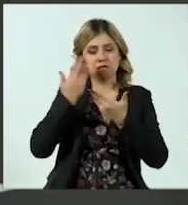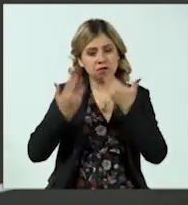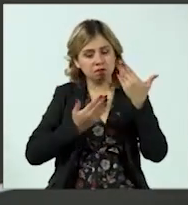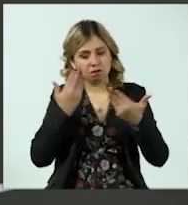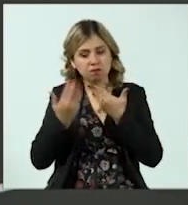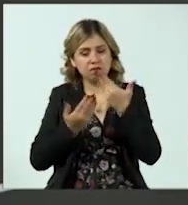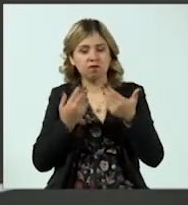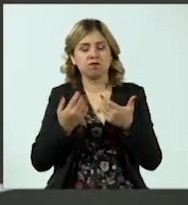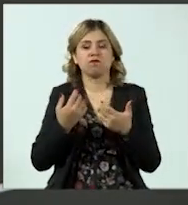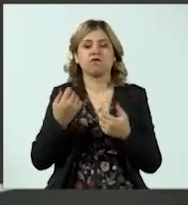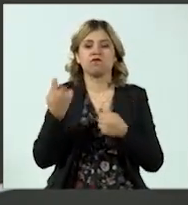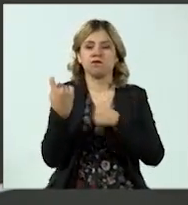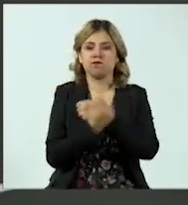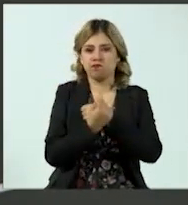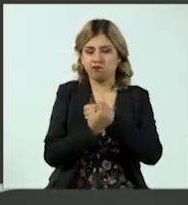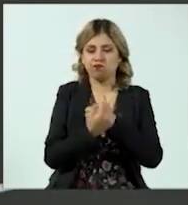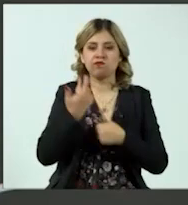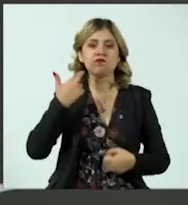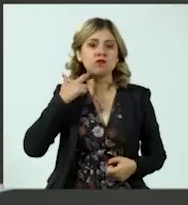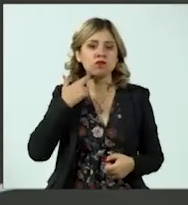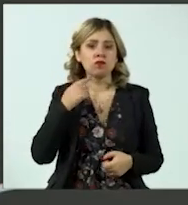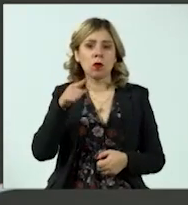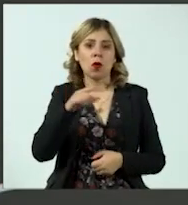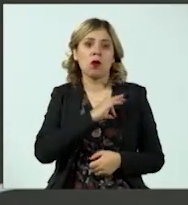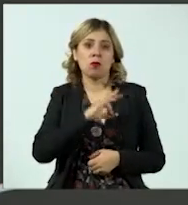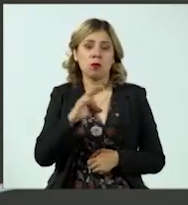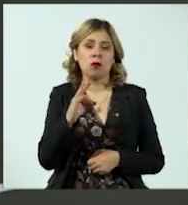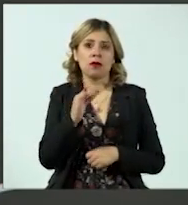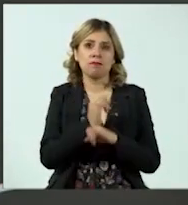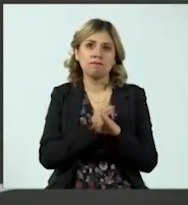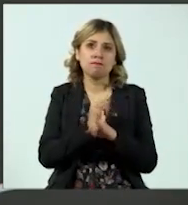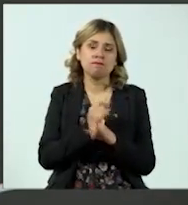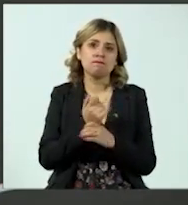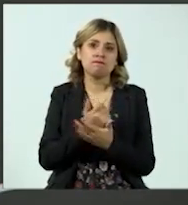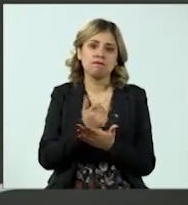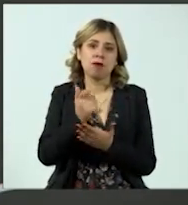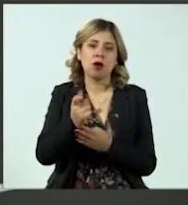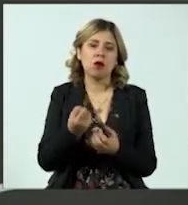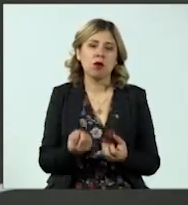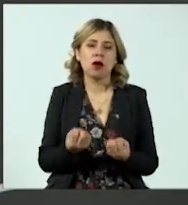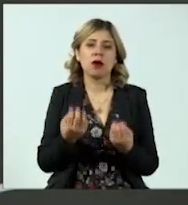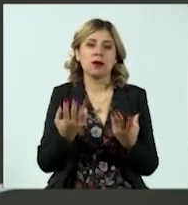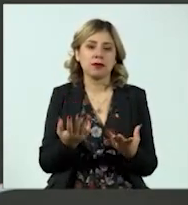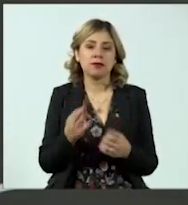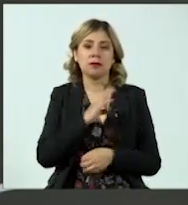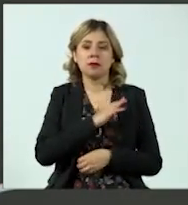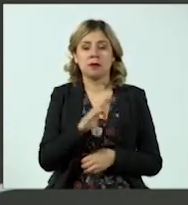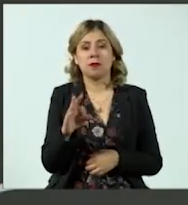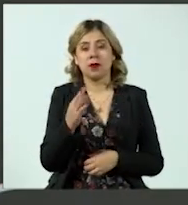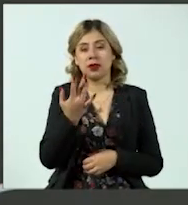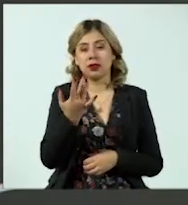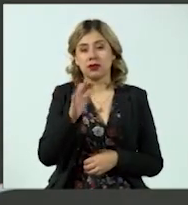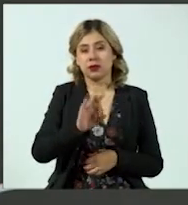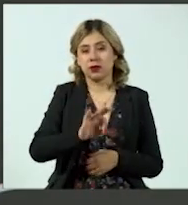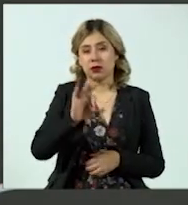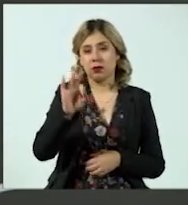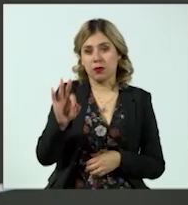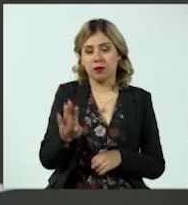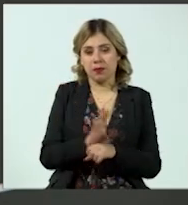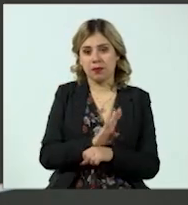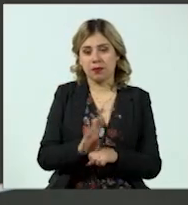en una de estas universidades, más o menos es el costo, y estamos hablando que puedes obtener el 50%